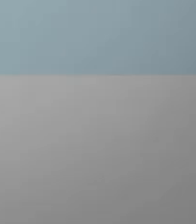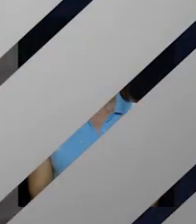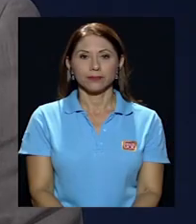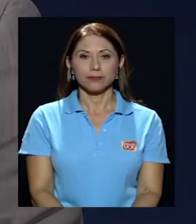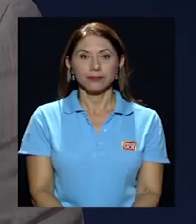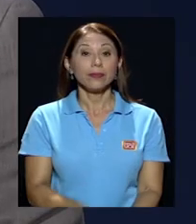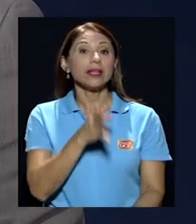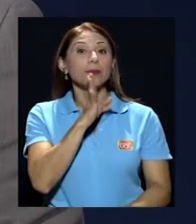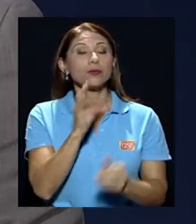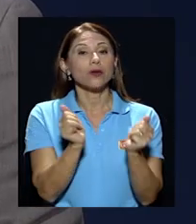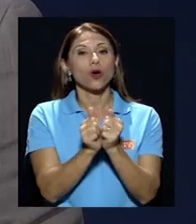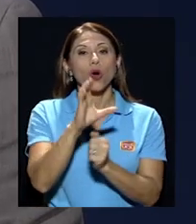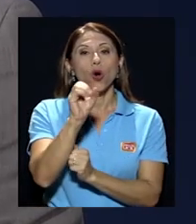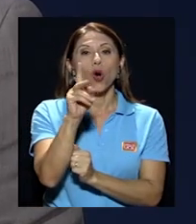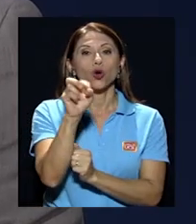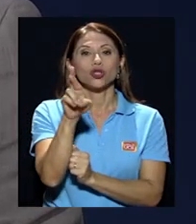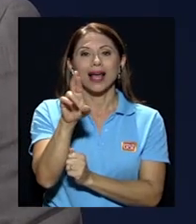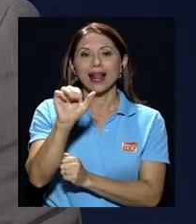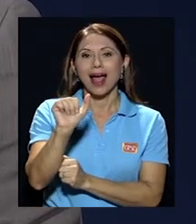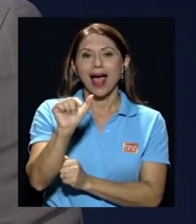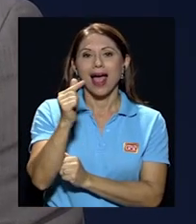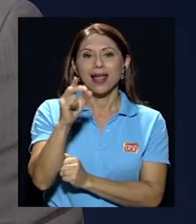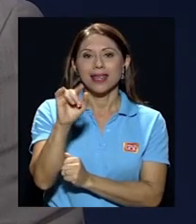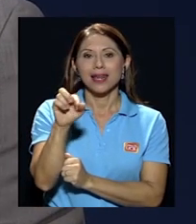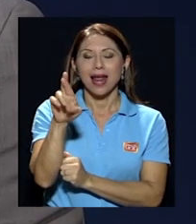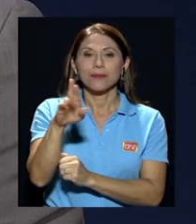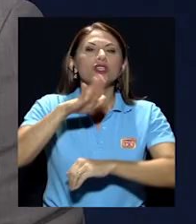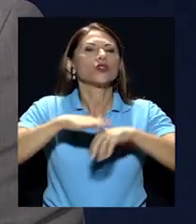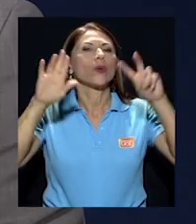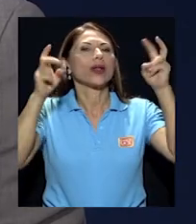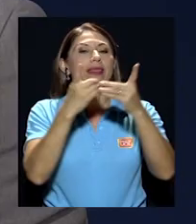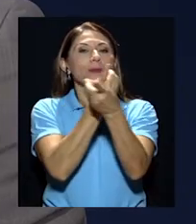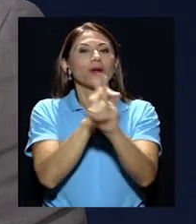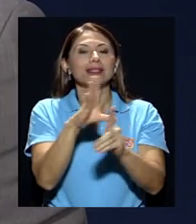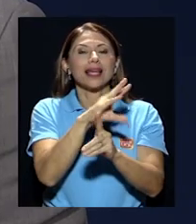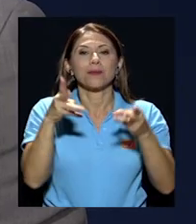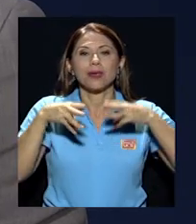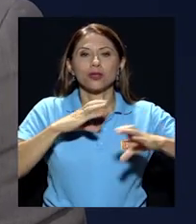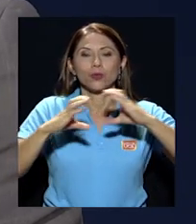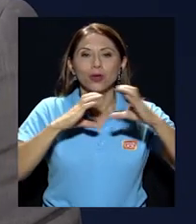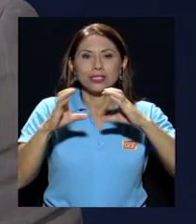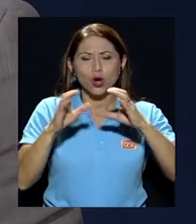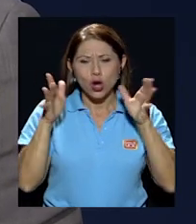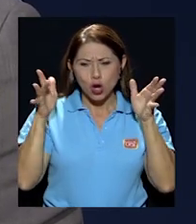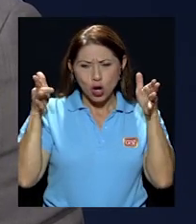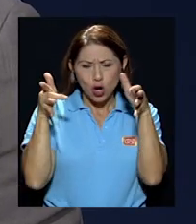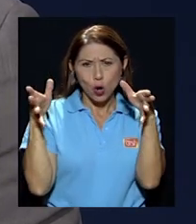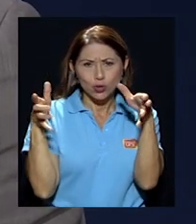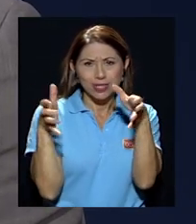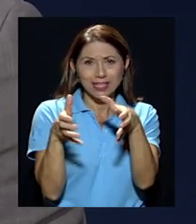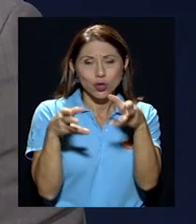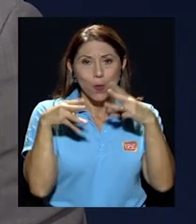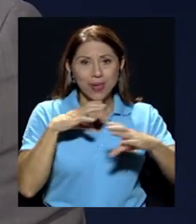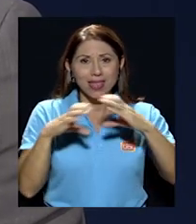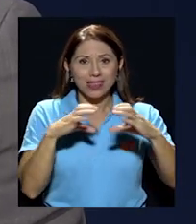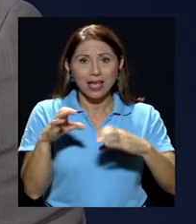estamos hablando con don Oscar Aguilar sobre democracia y medios de comunicación concentración mediática usted sin dudar lo dijo que sí